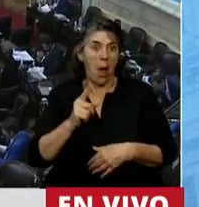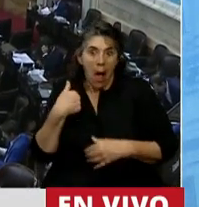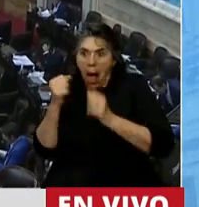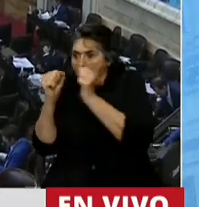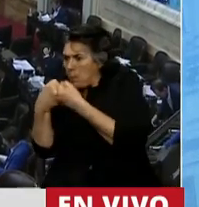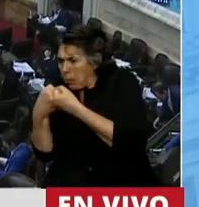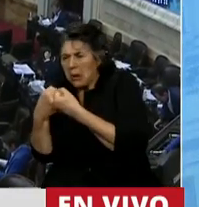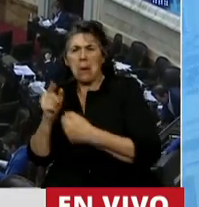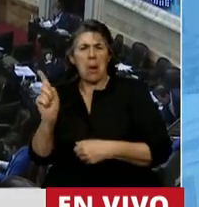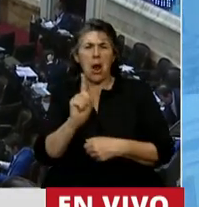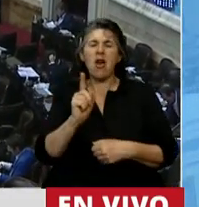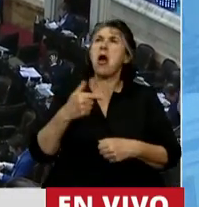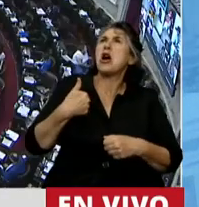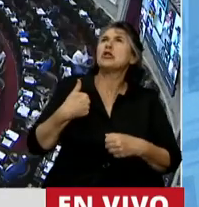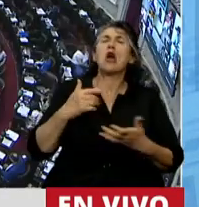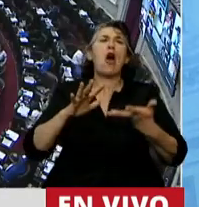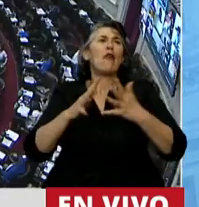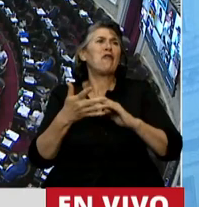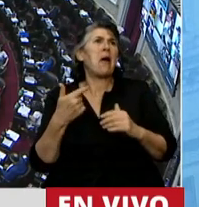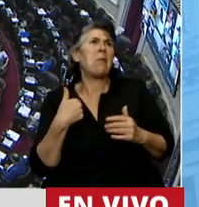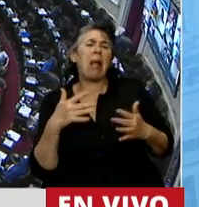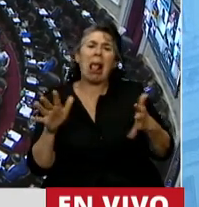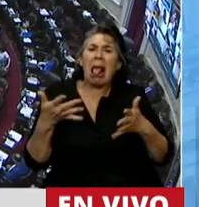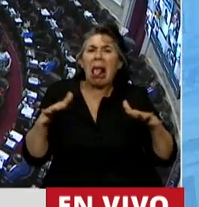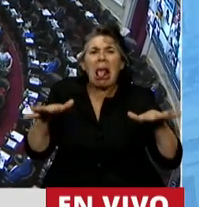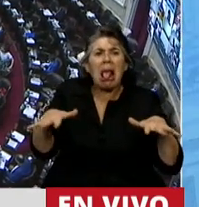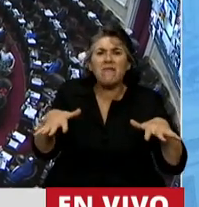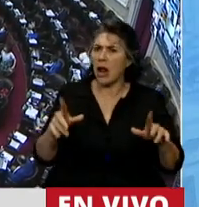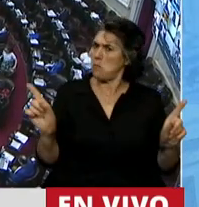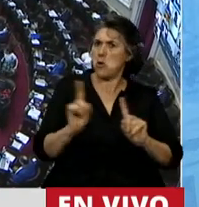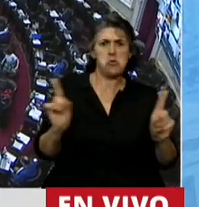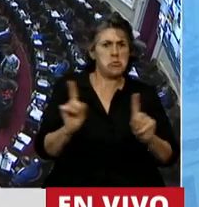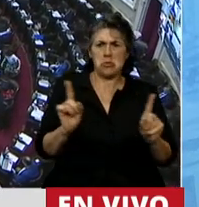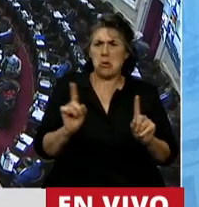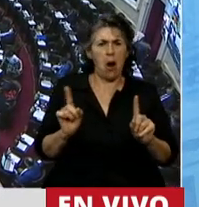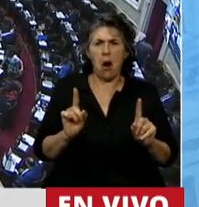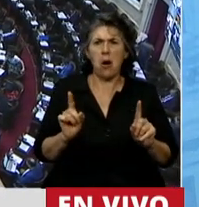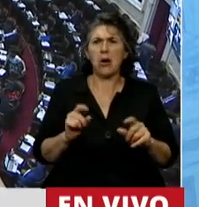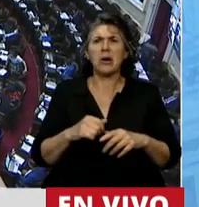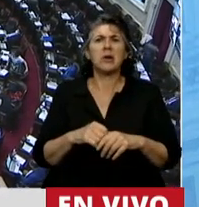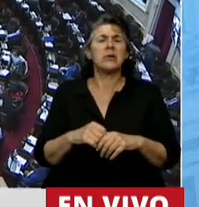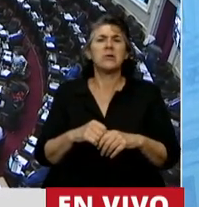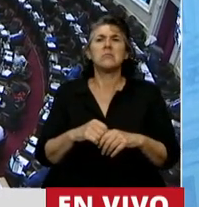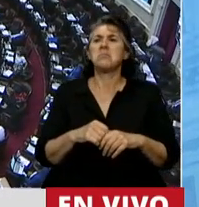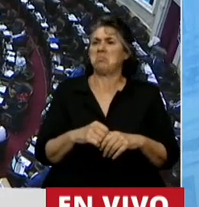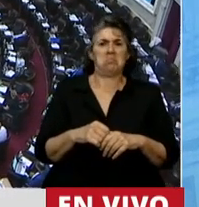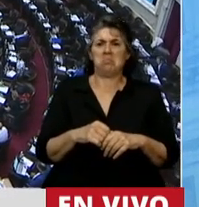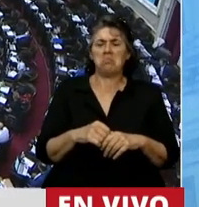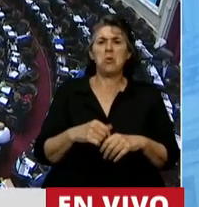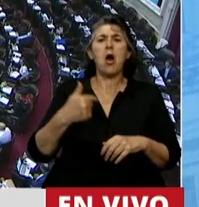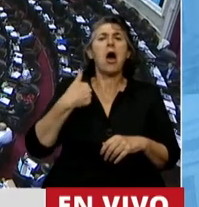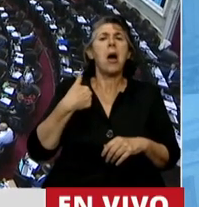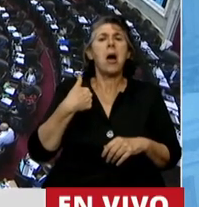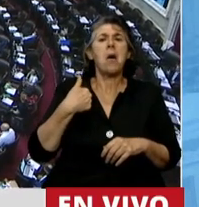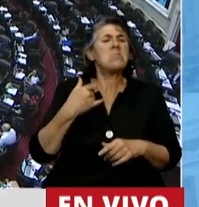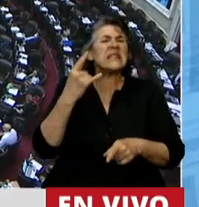no soy tibia, todo lo contrario, mi trayectoria lo acredita y mucho menos fundamentalista. Me